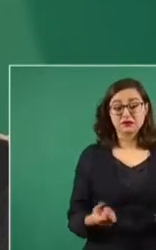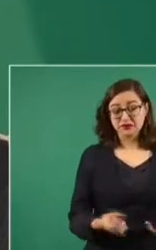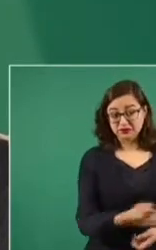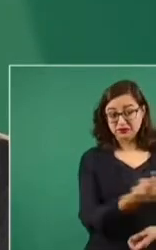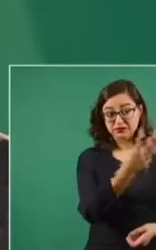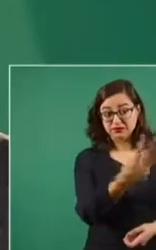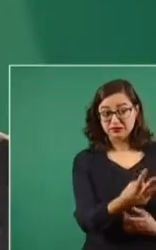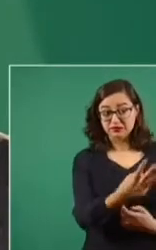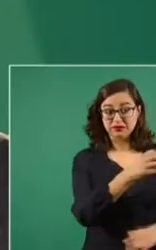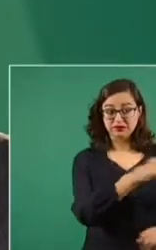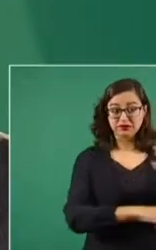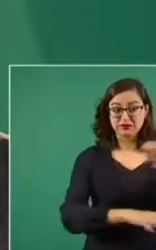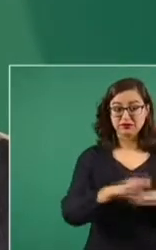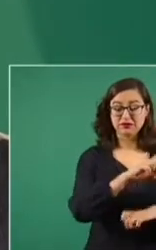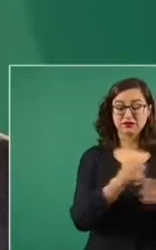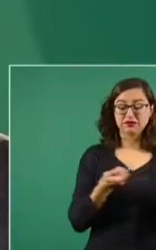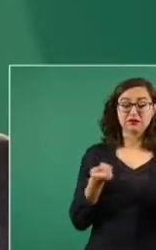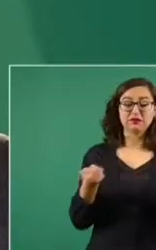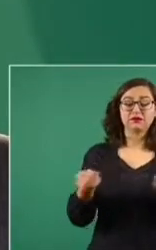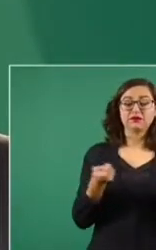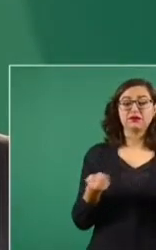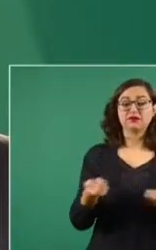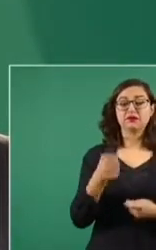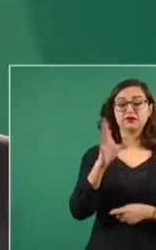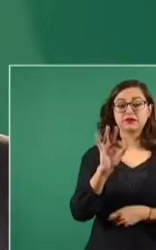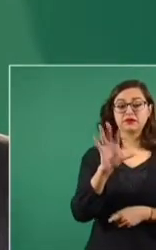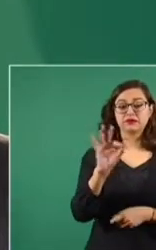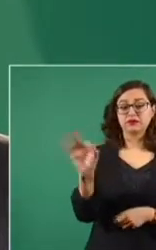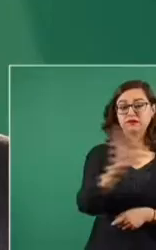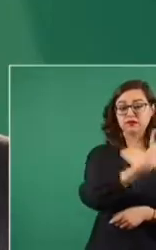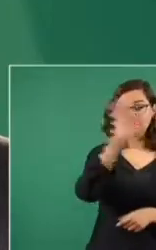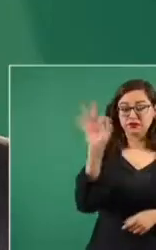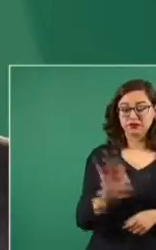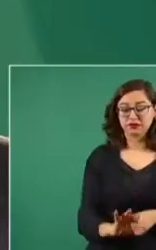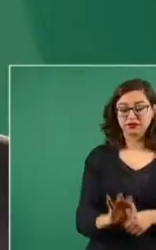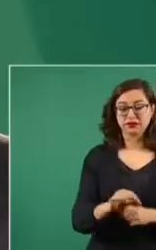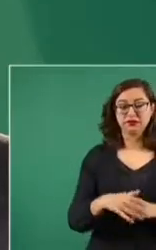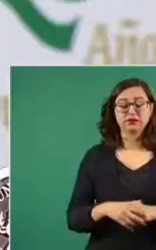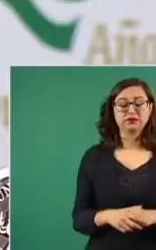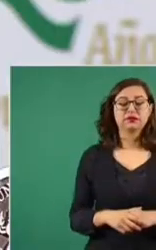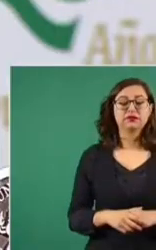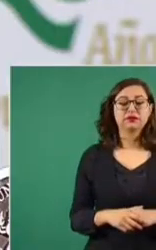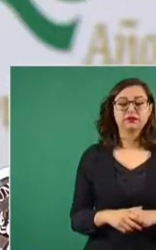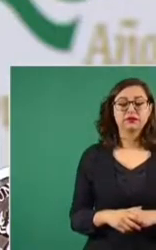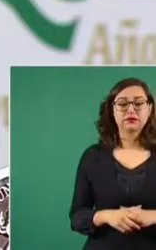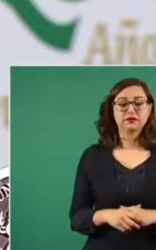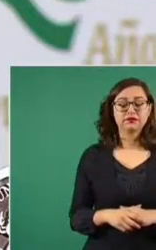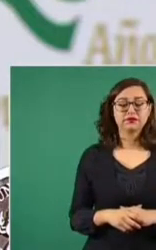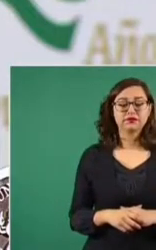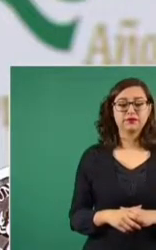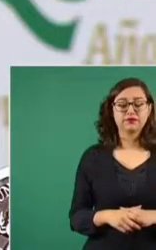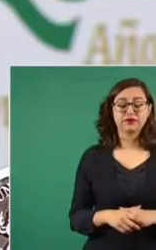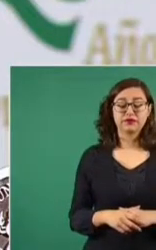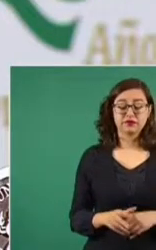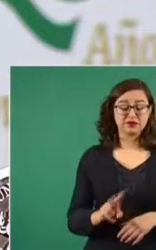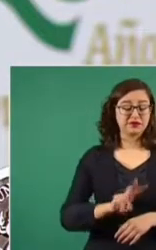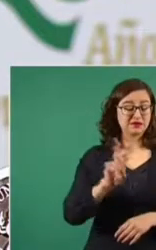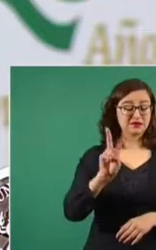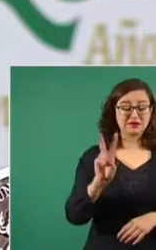ciento de todos los medicamentos los distribuían a precios,